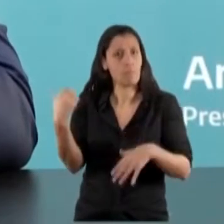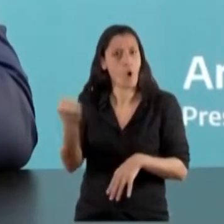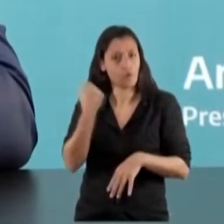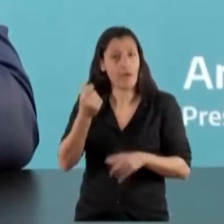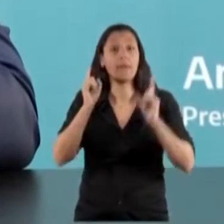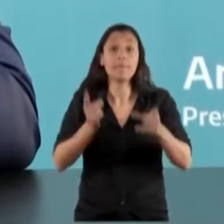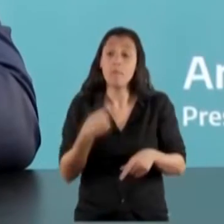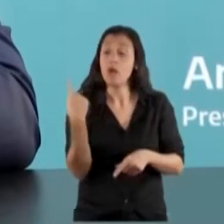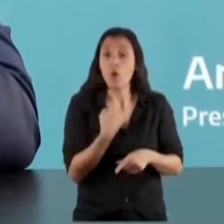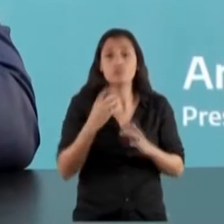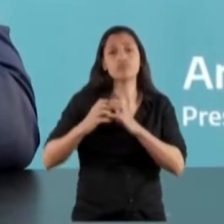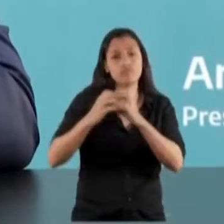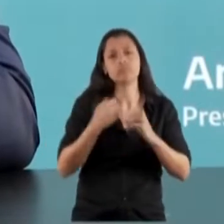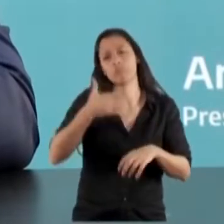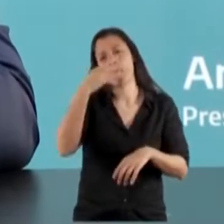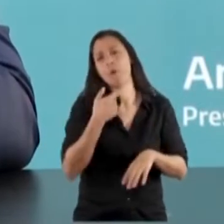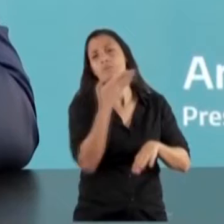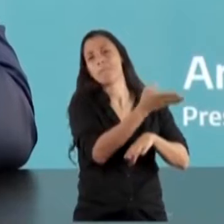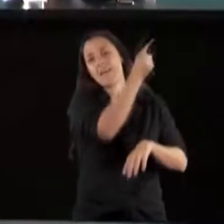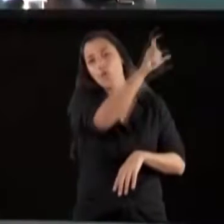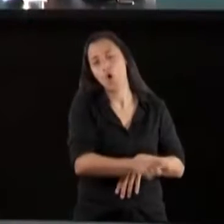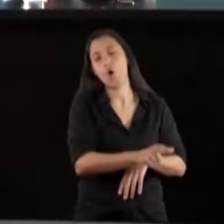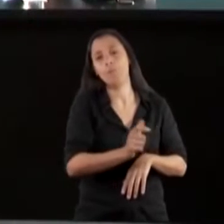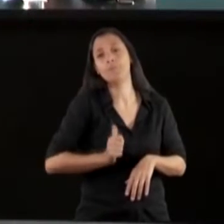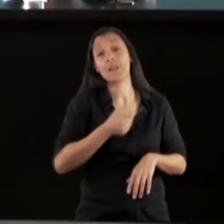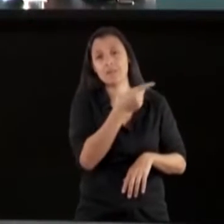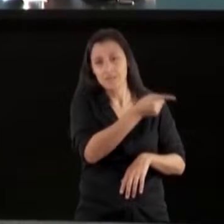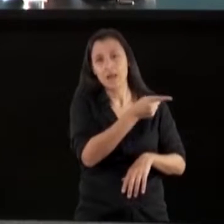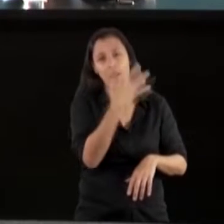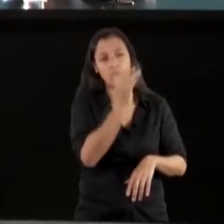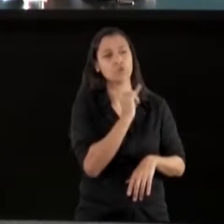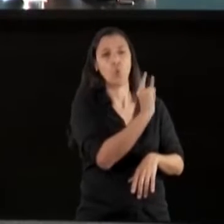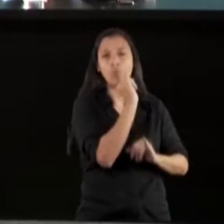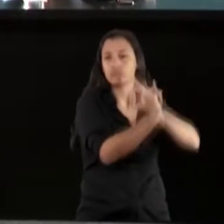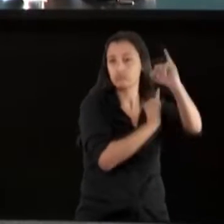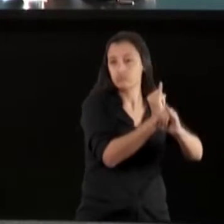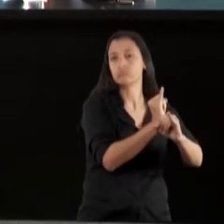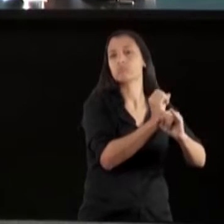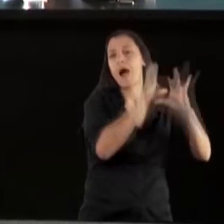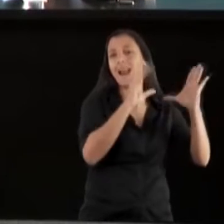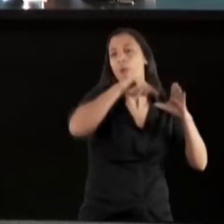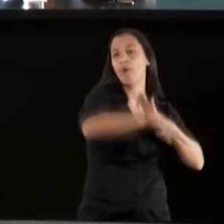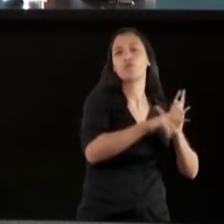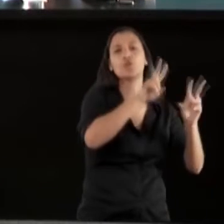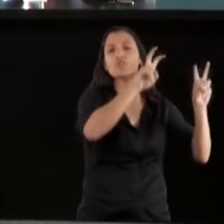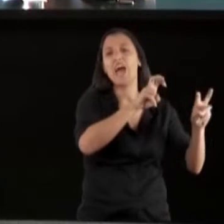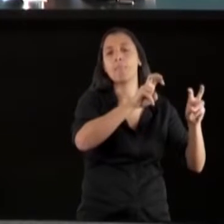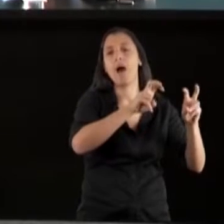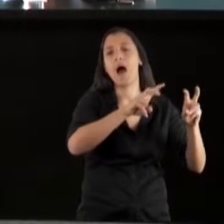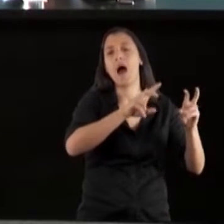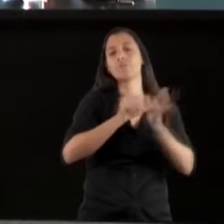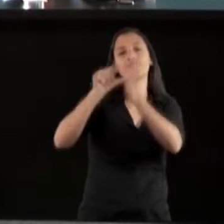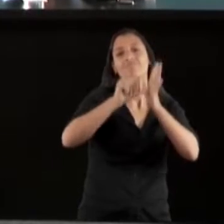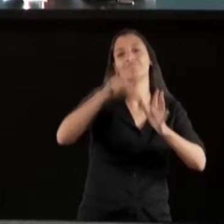que después le voy a pedir a nuestro Canciller que se explaye más, digamos, de la agenda internacional de nuestro presidente